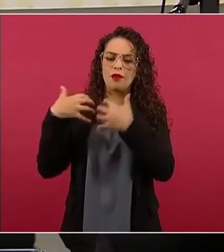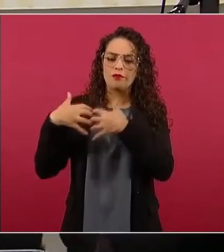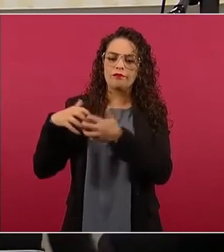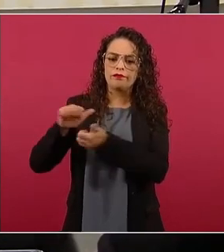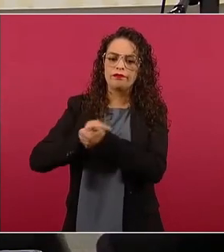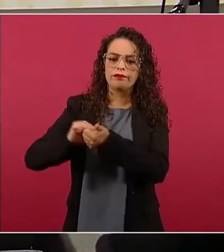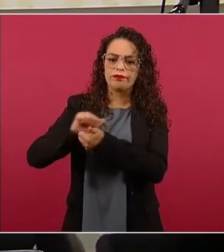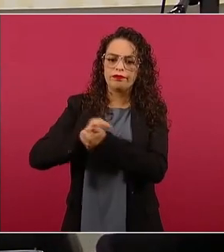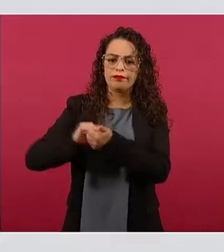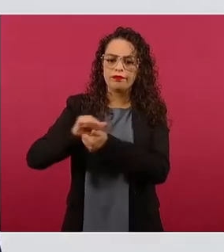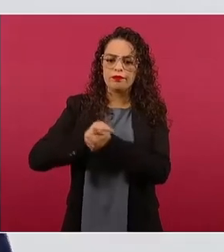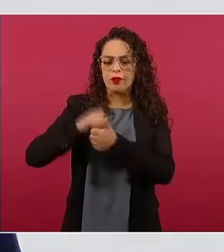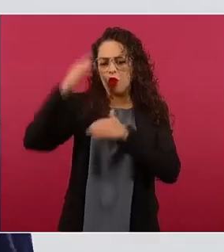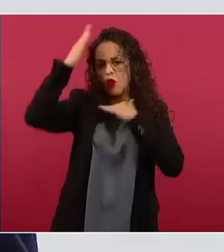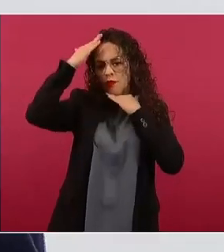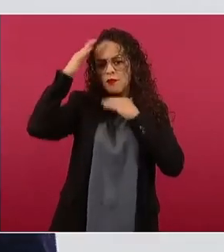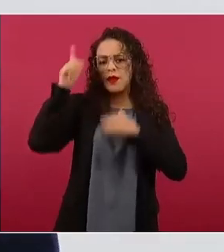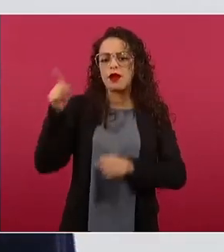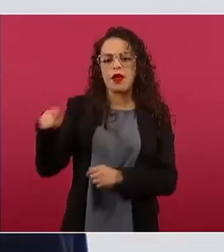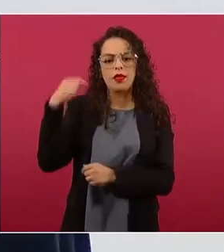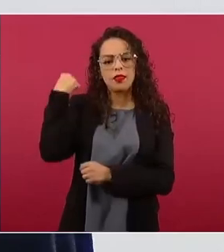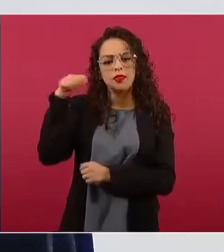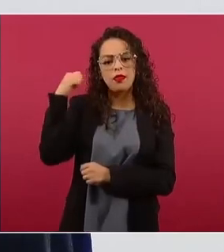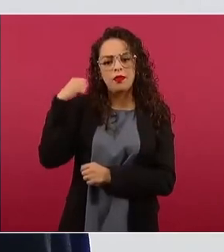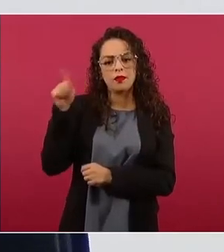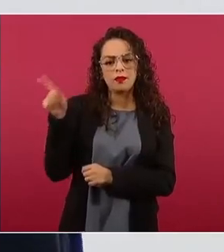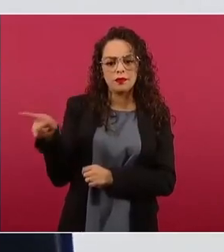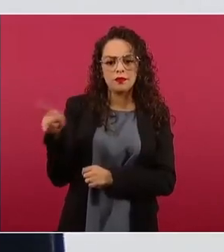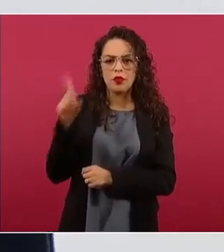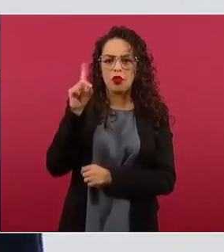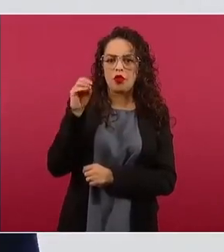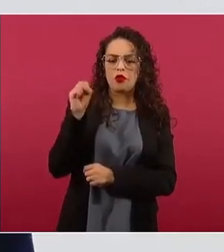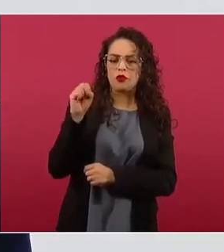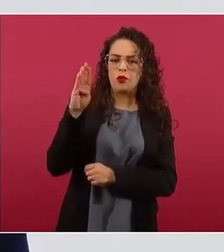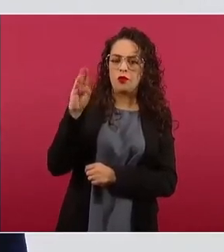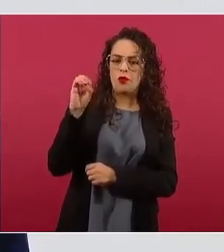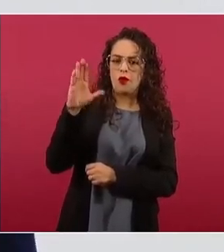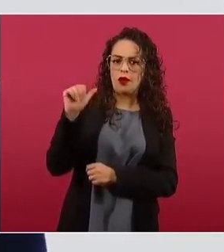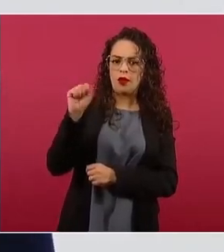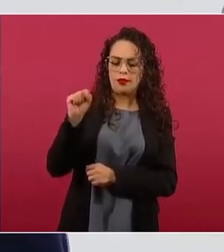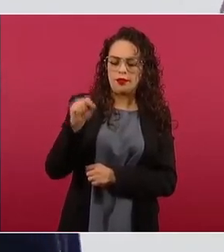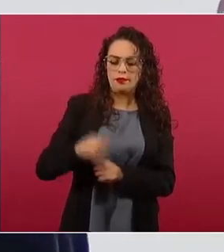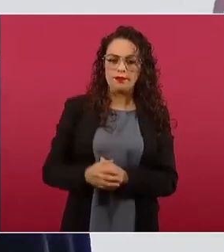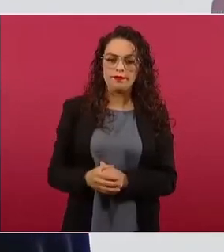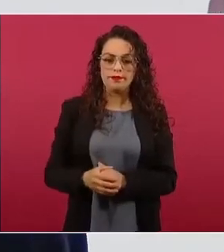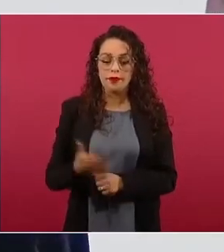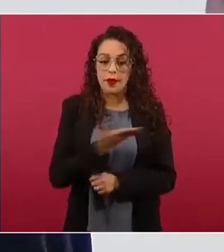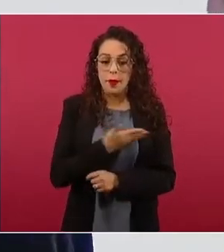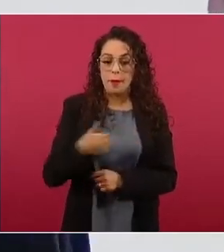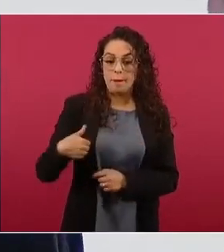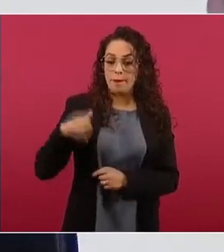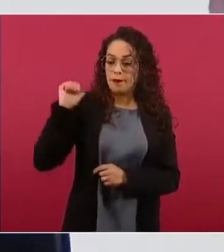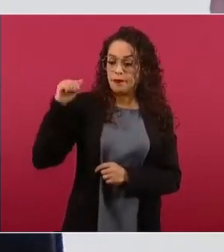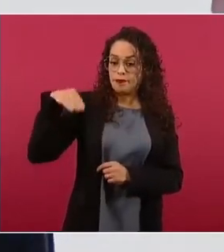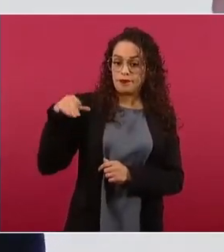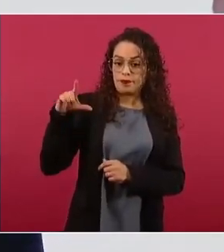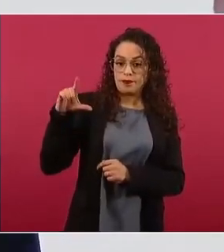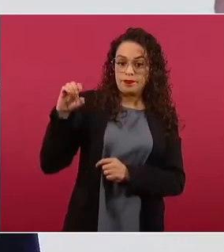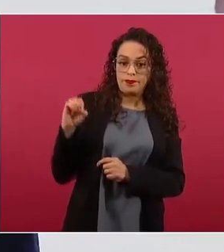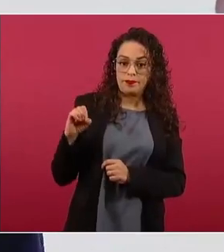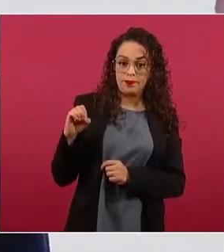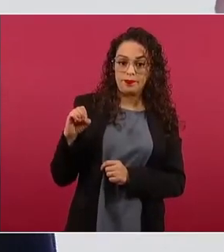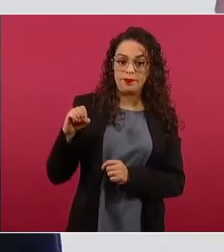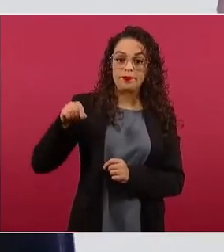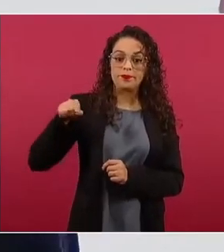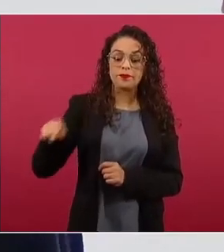Dos Bocas, Paraíso, Tabasco. Este viernes primero de julio, el presidente Andrés Manuel López Obrador inaugurará